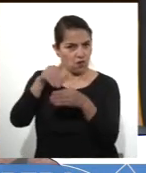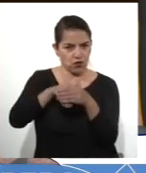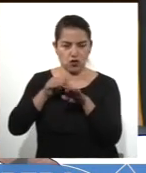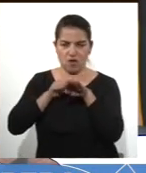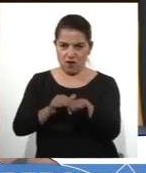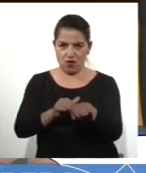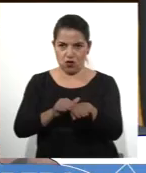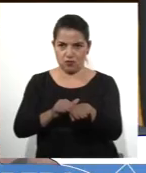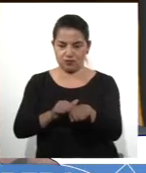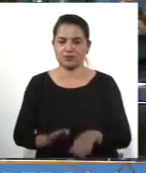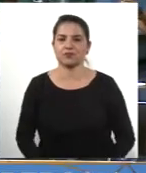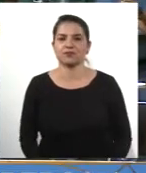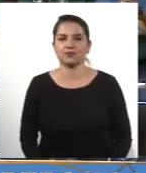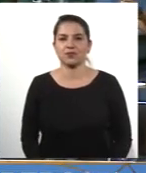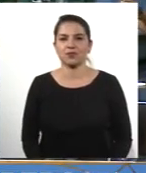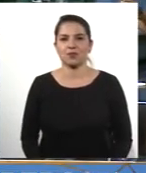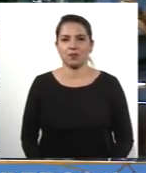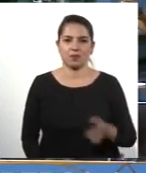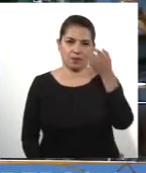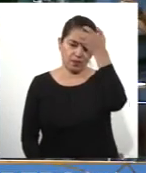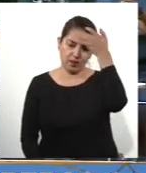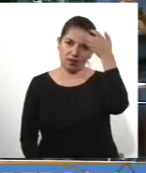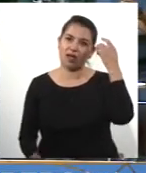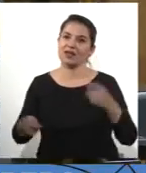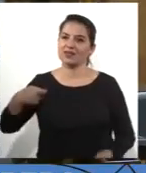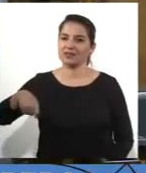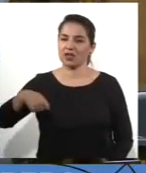señor Presidente, he dicho. ¿Perdón Elizalde?